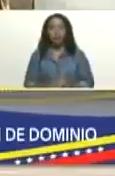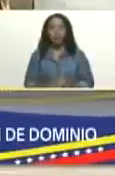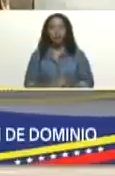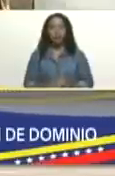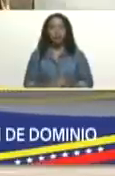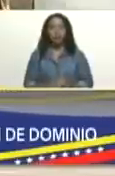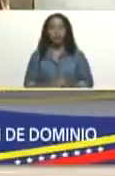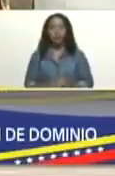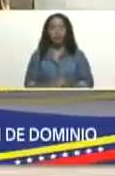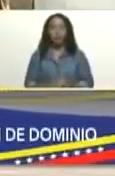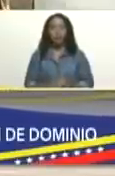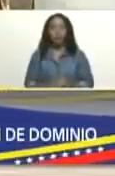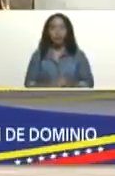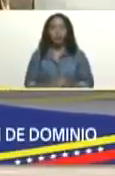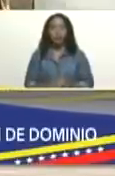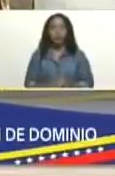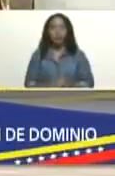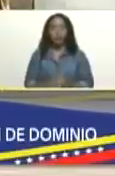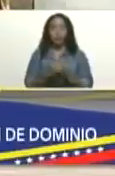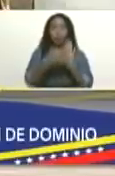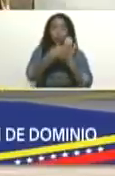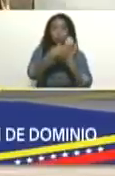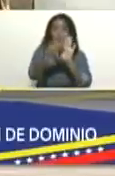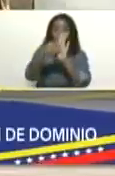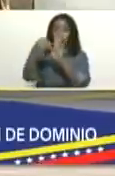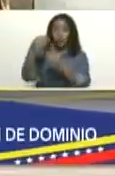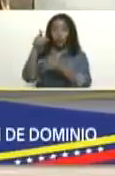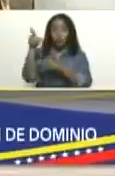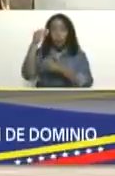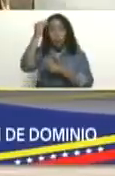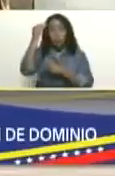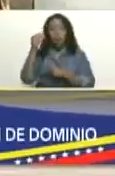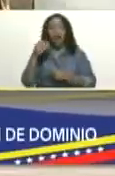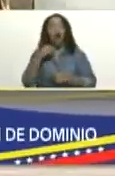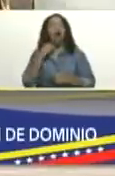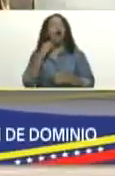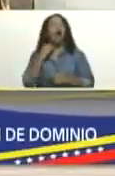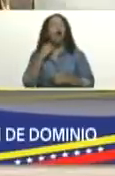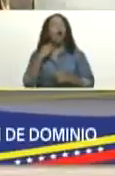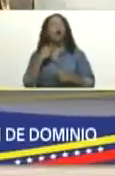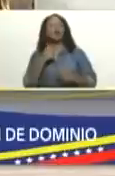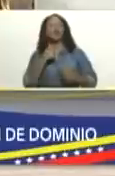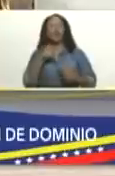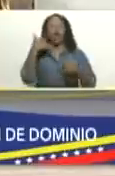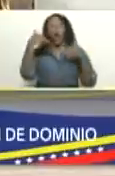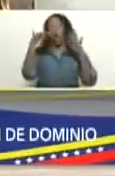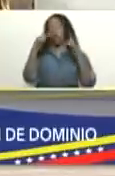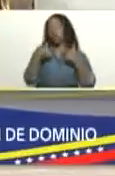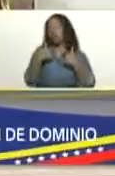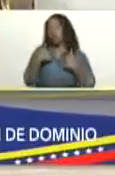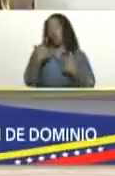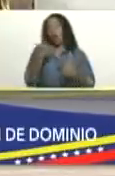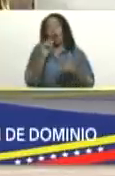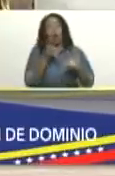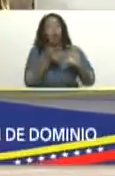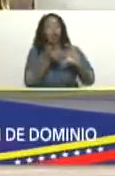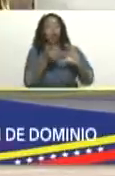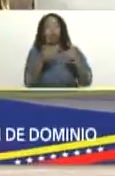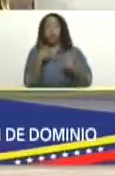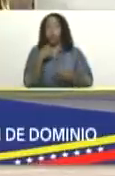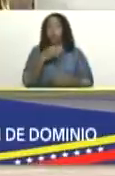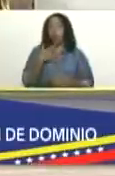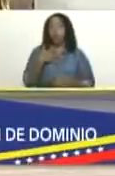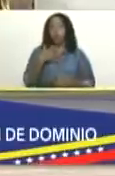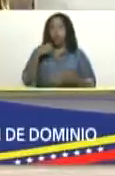Que sirva de elección para aquellos que creen que tienen licencia aún, hoy, después de los golpes que hemos dado,